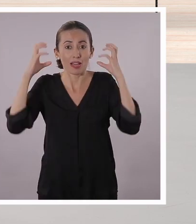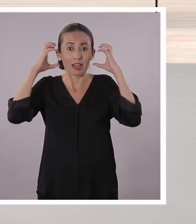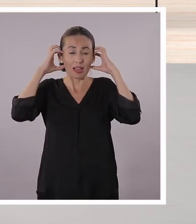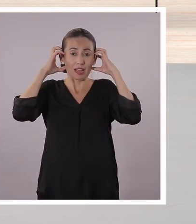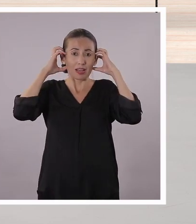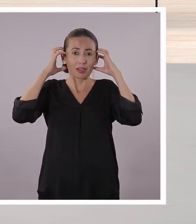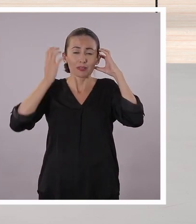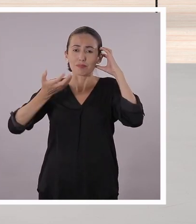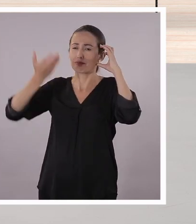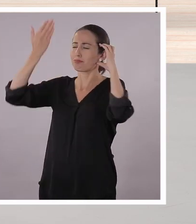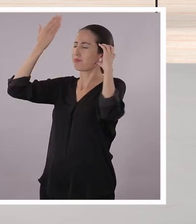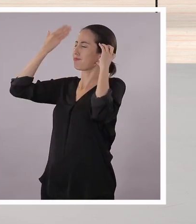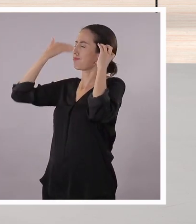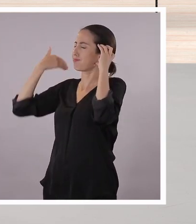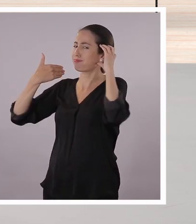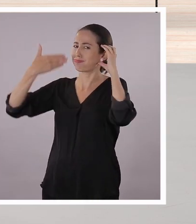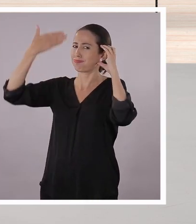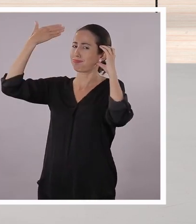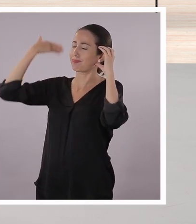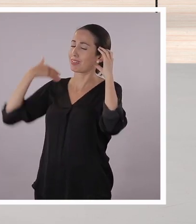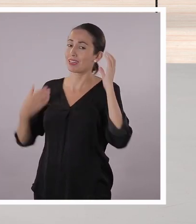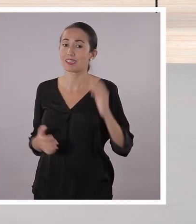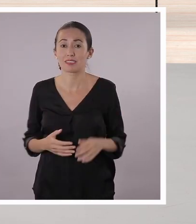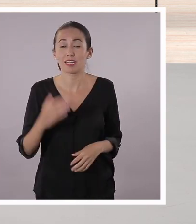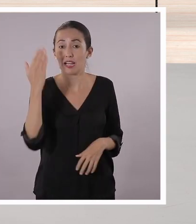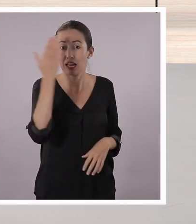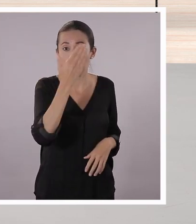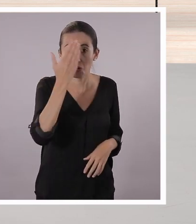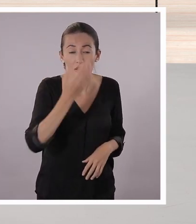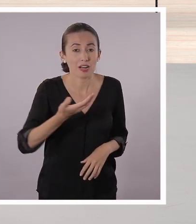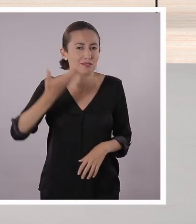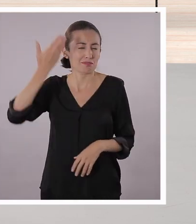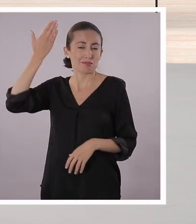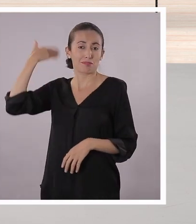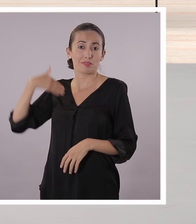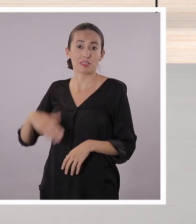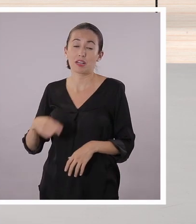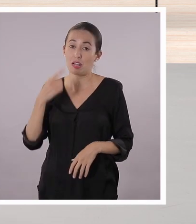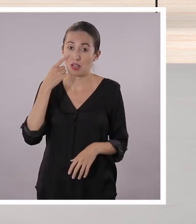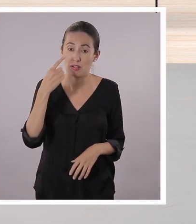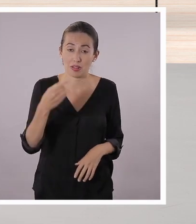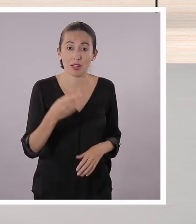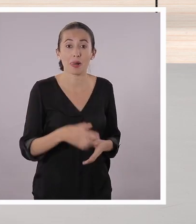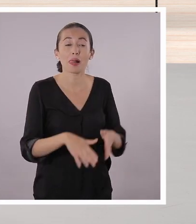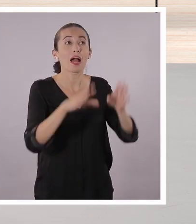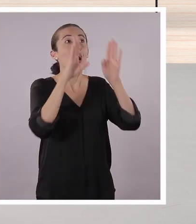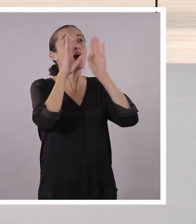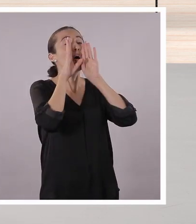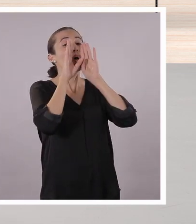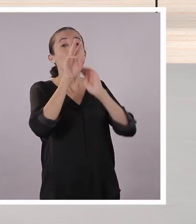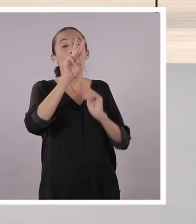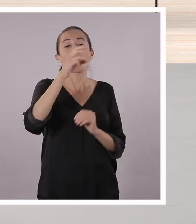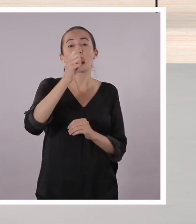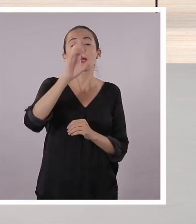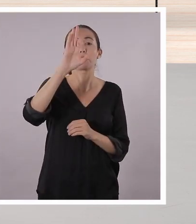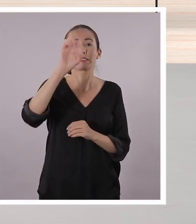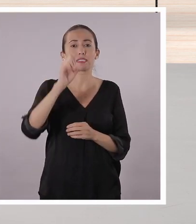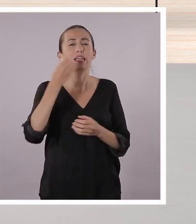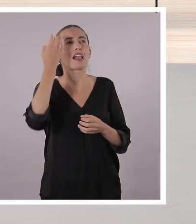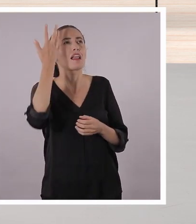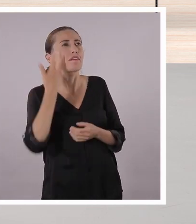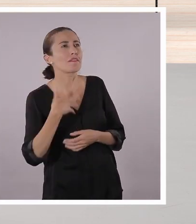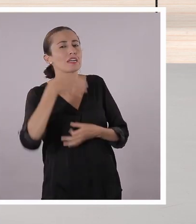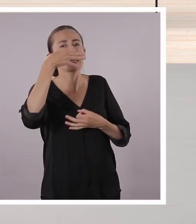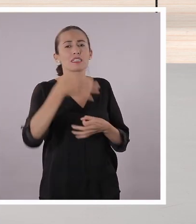transmisión por televisión datan de años, muchos, muchos, muchos, mucho tiempo atrás. ¿Qué les parece, pero, si pedimos la ayuda a Webster para saber